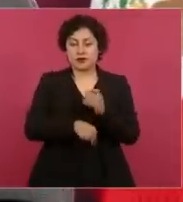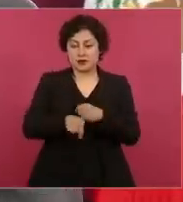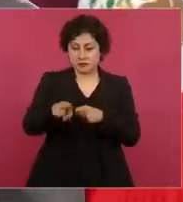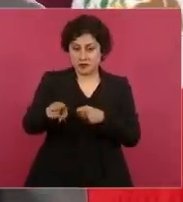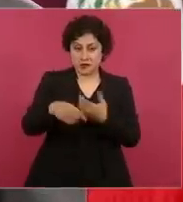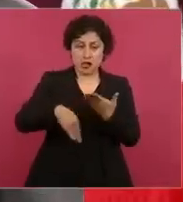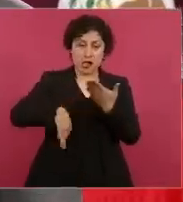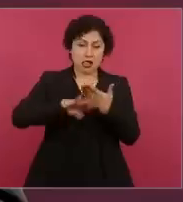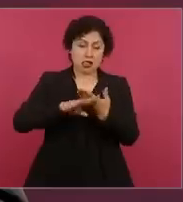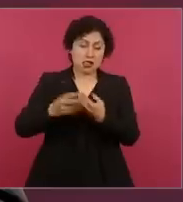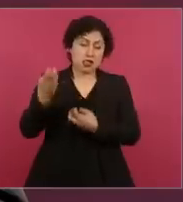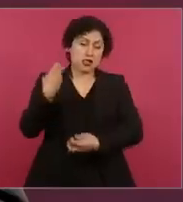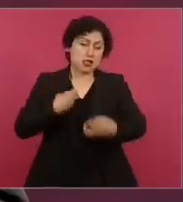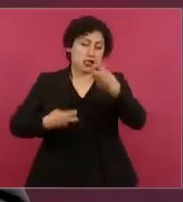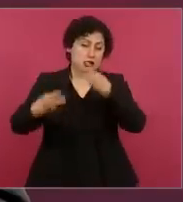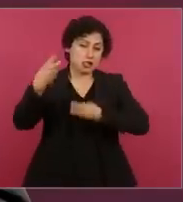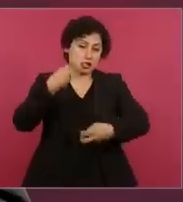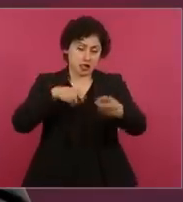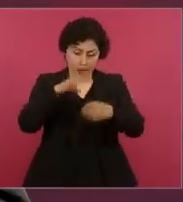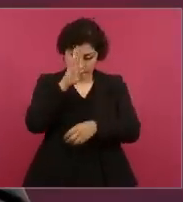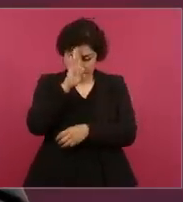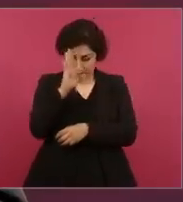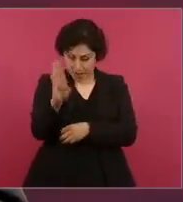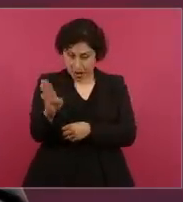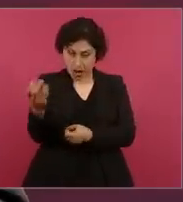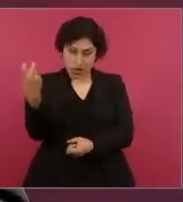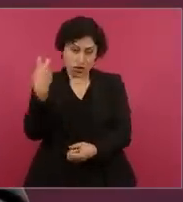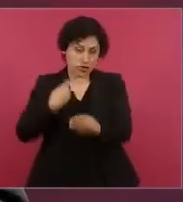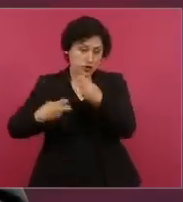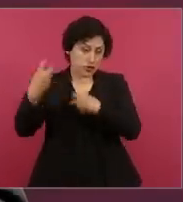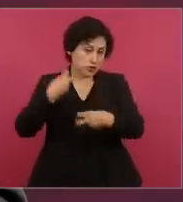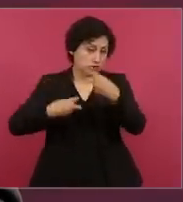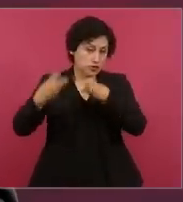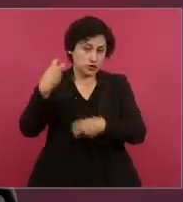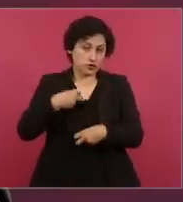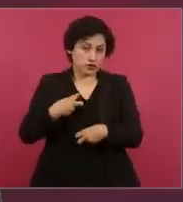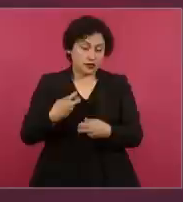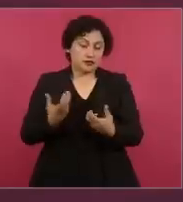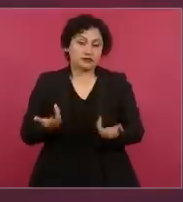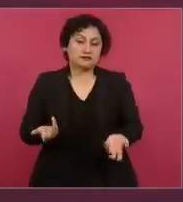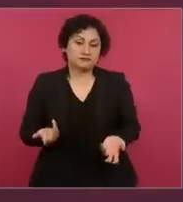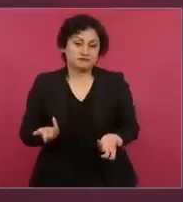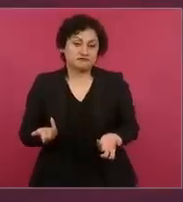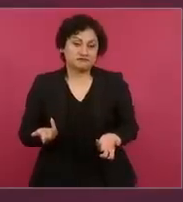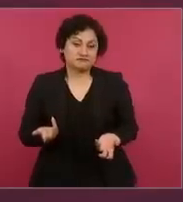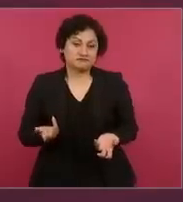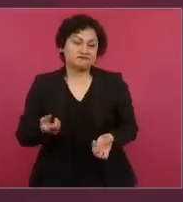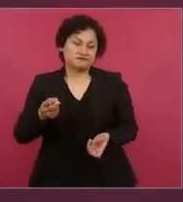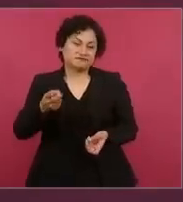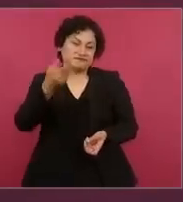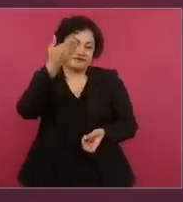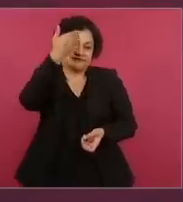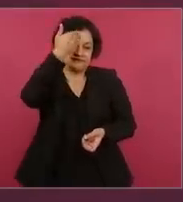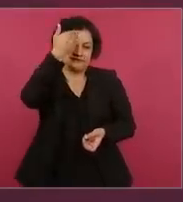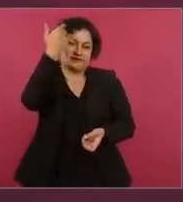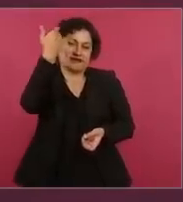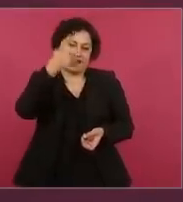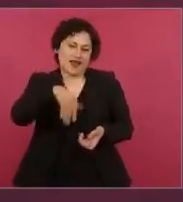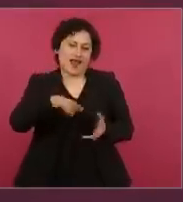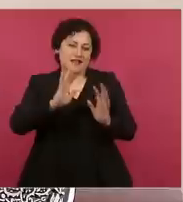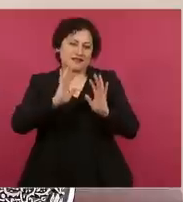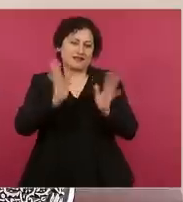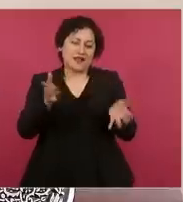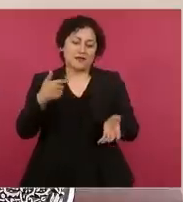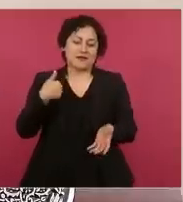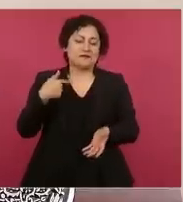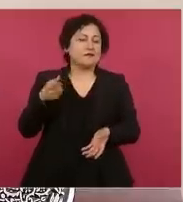ya sabe uno a qué tirarle, ya sabe uno a qué